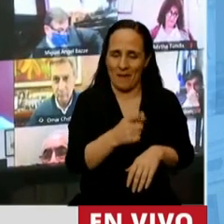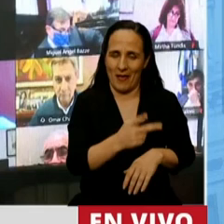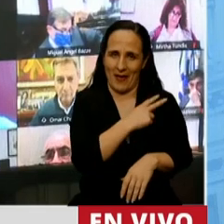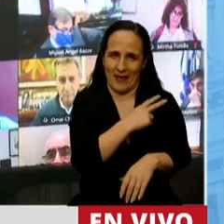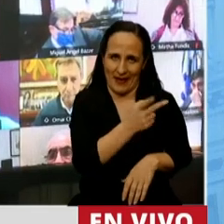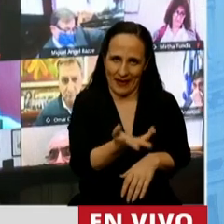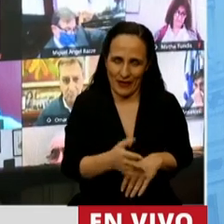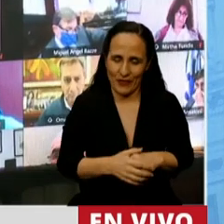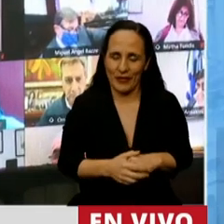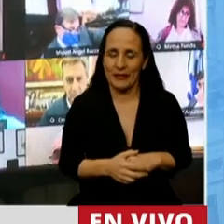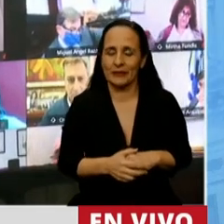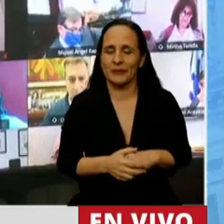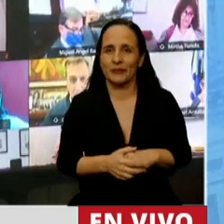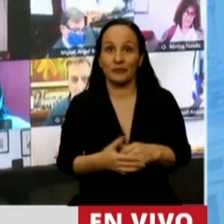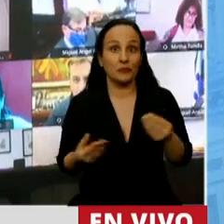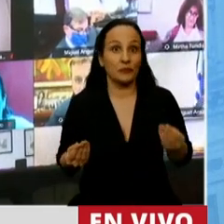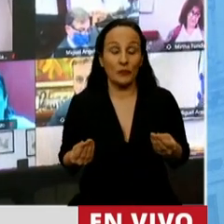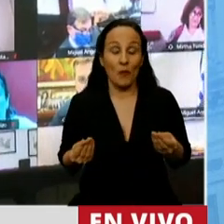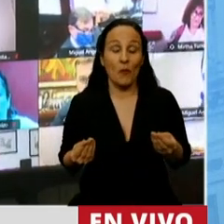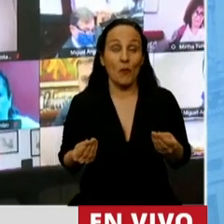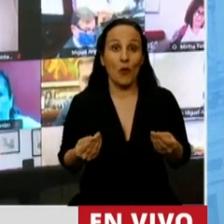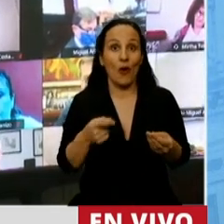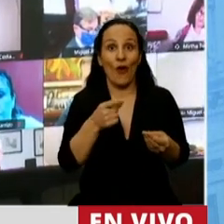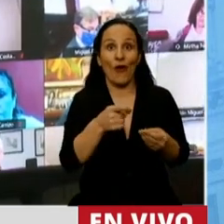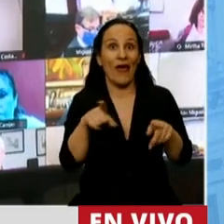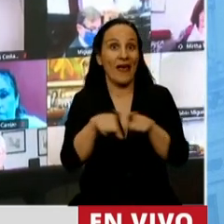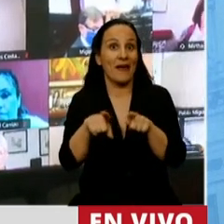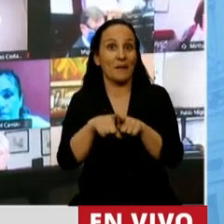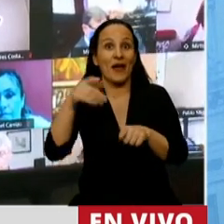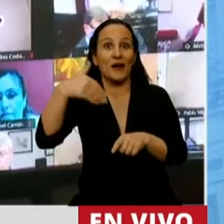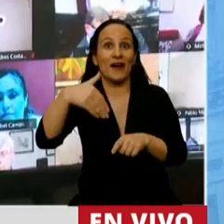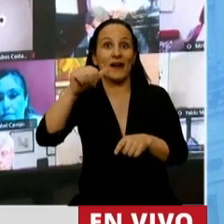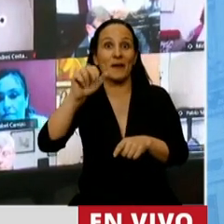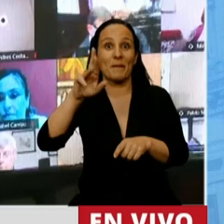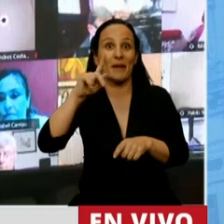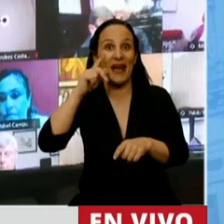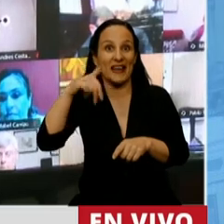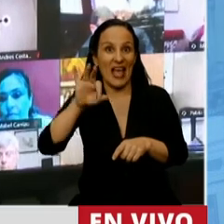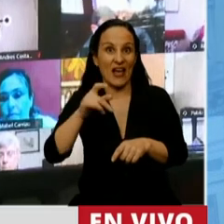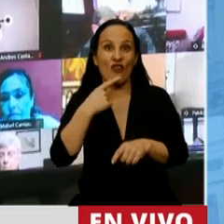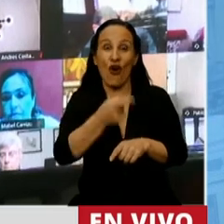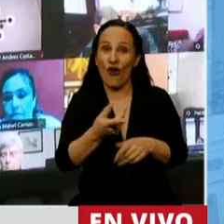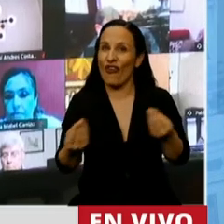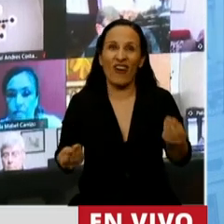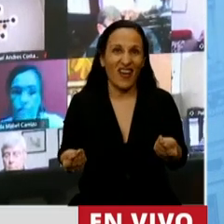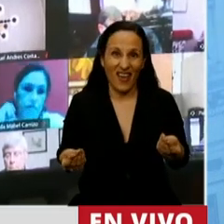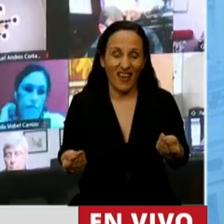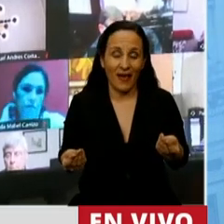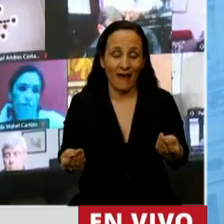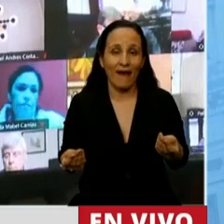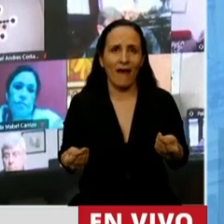por lo que expresó su hermano Mariano, que dijo nada más y nada menos